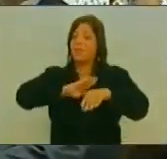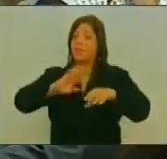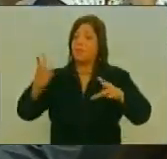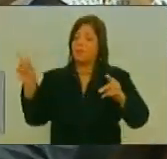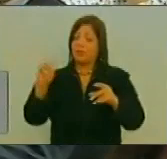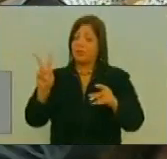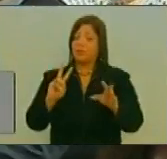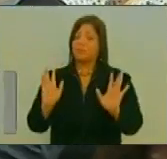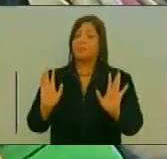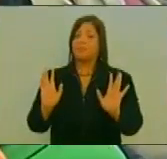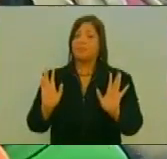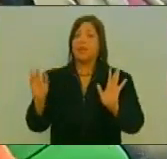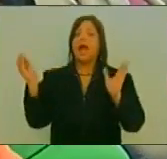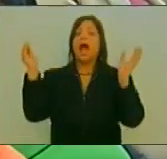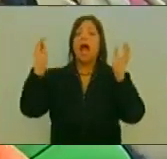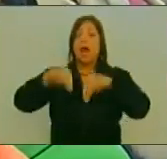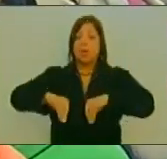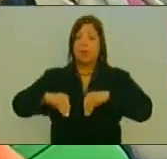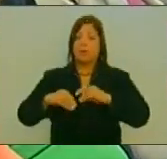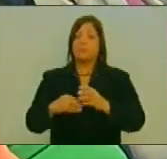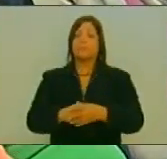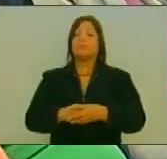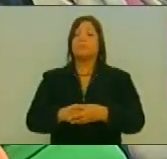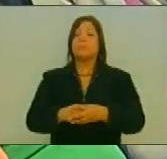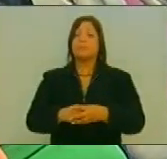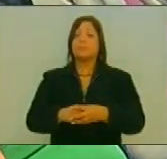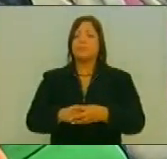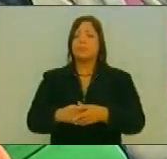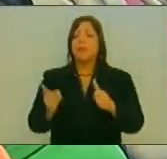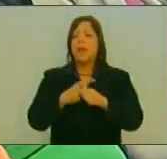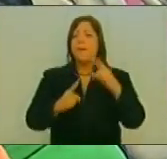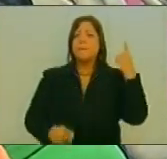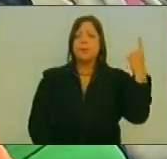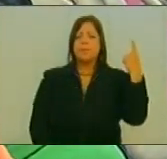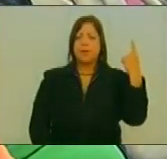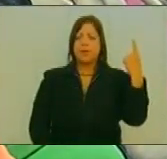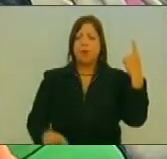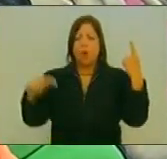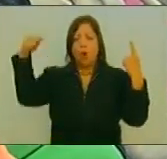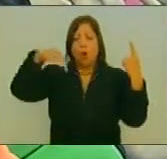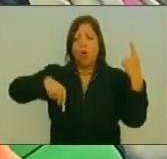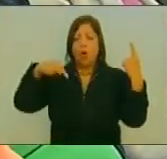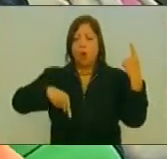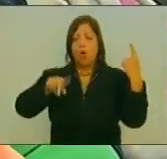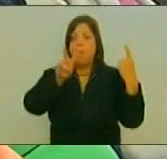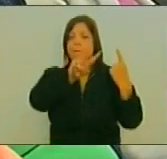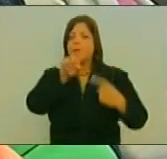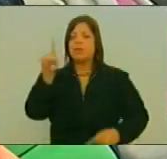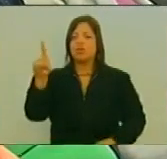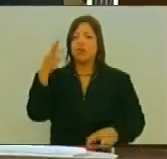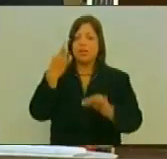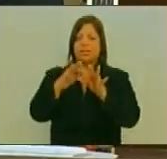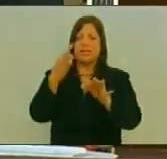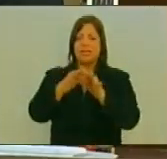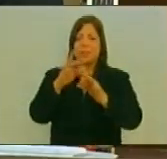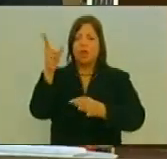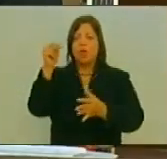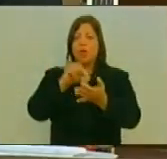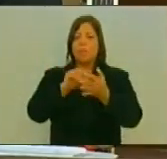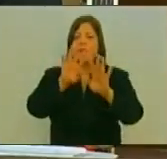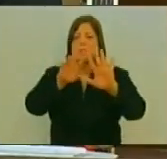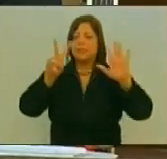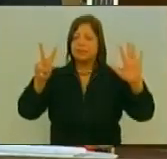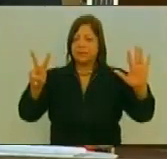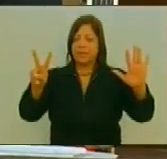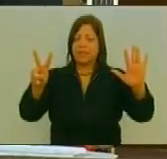Acuerda Primero Celebrar Hoy 21 de septiembre De 2017